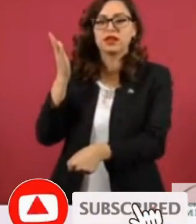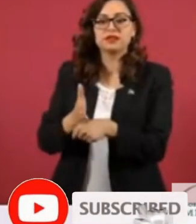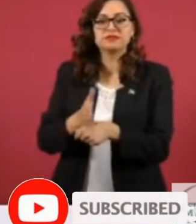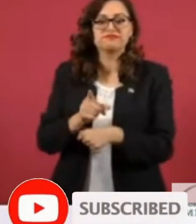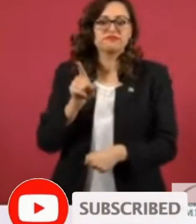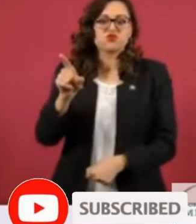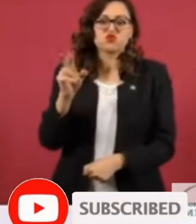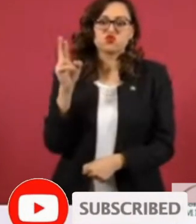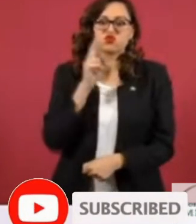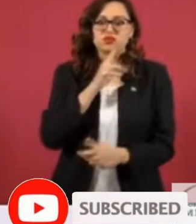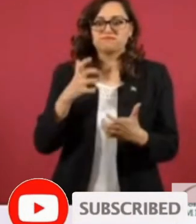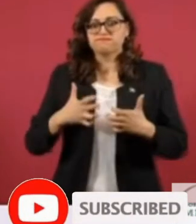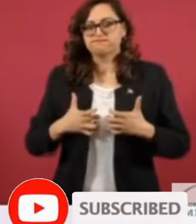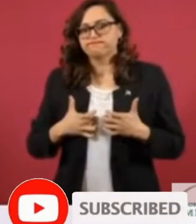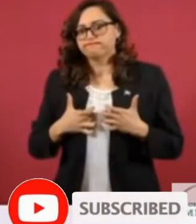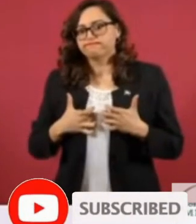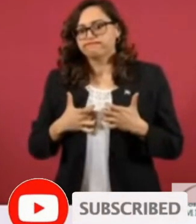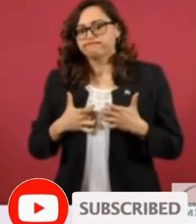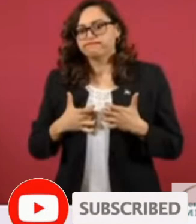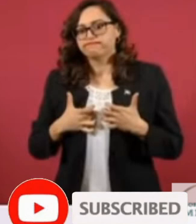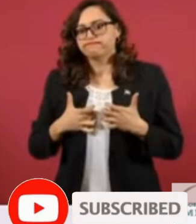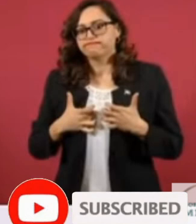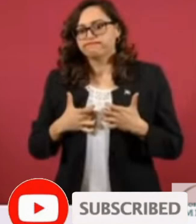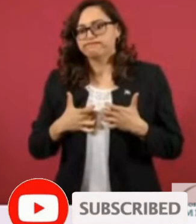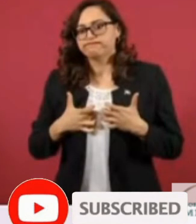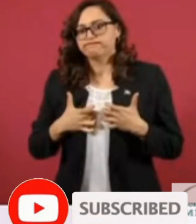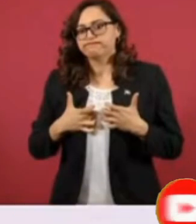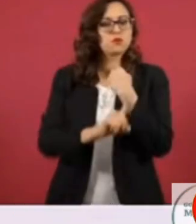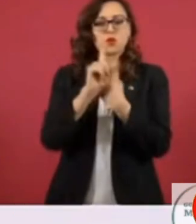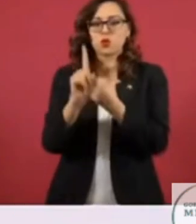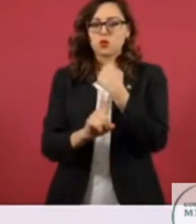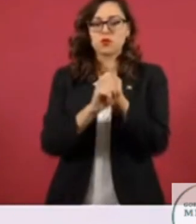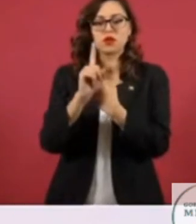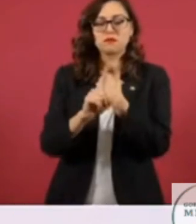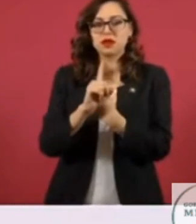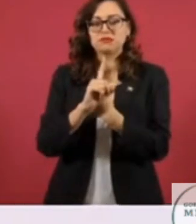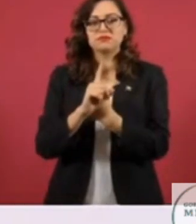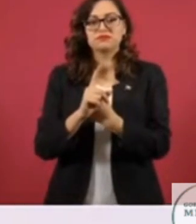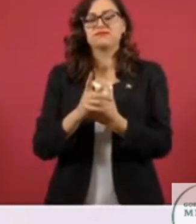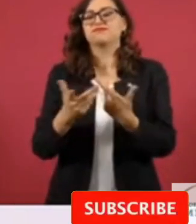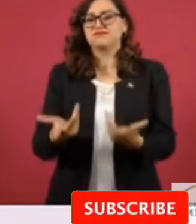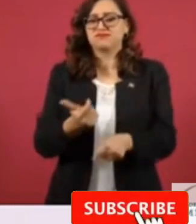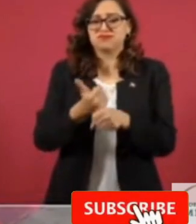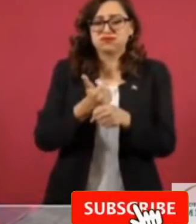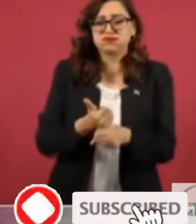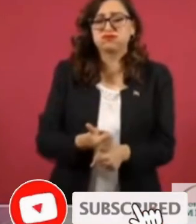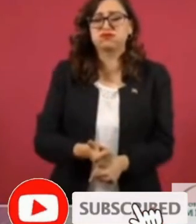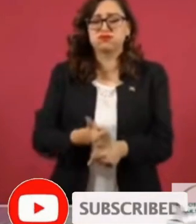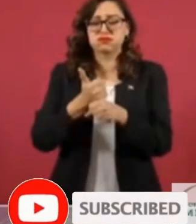para agravar el conflicto, producir más sufrimiento de víctimas,